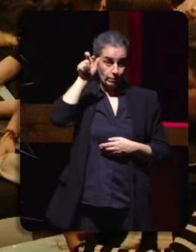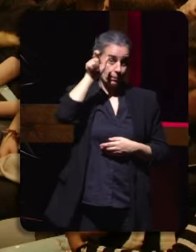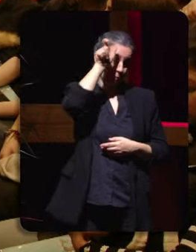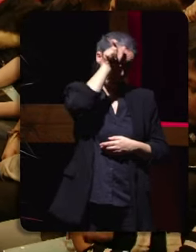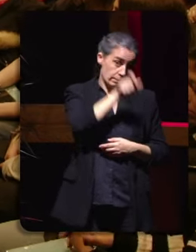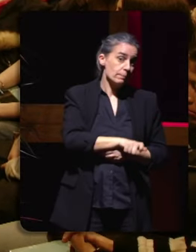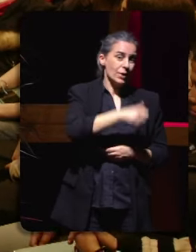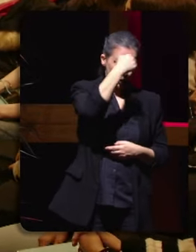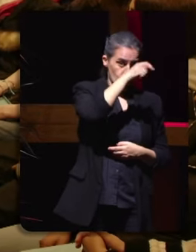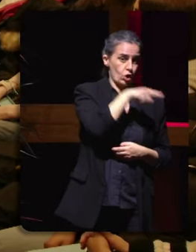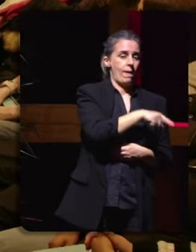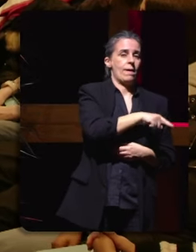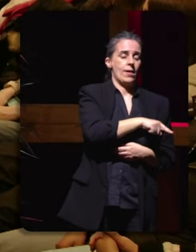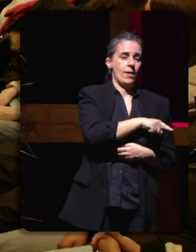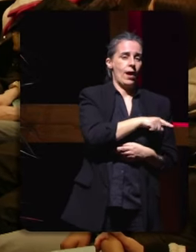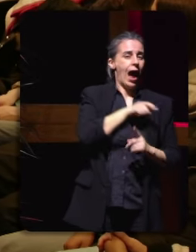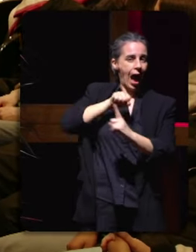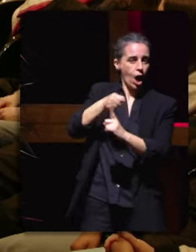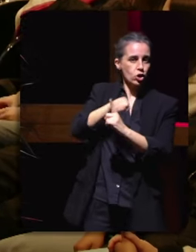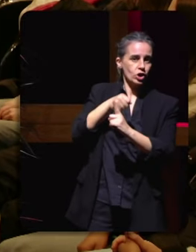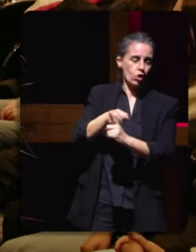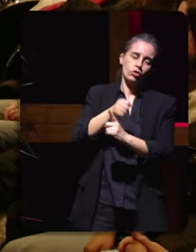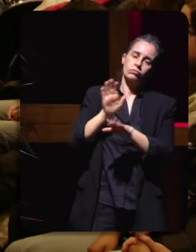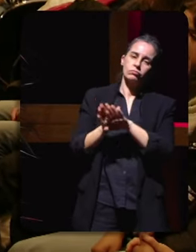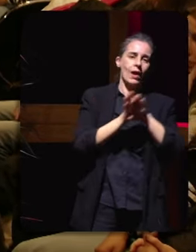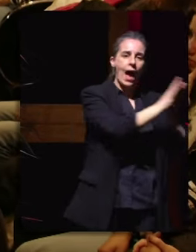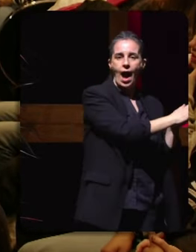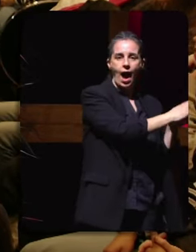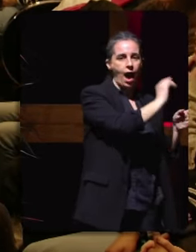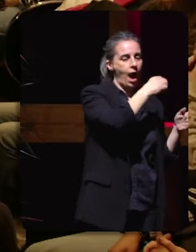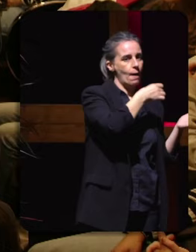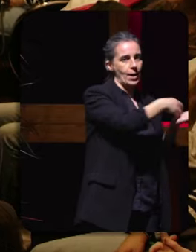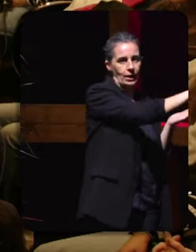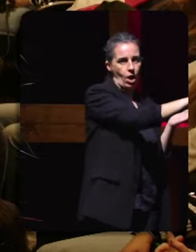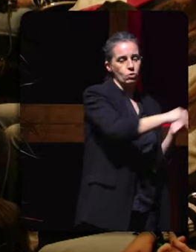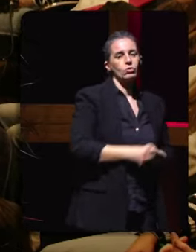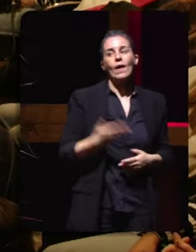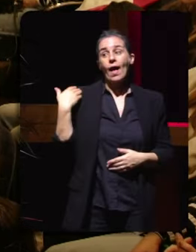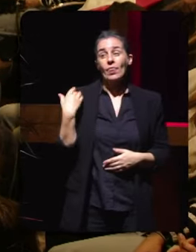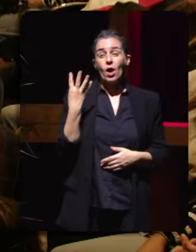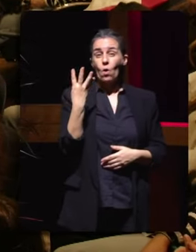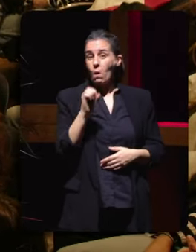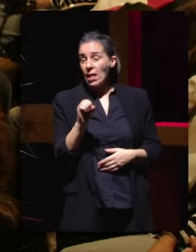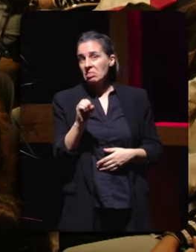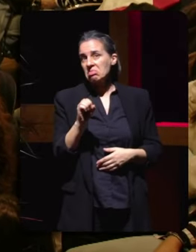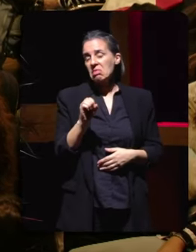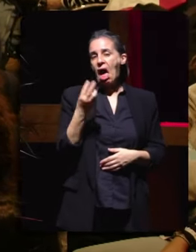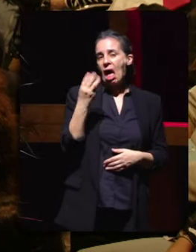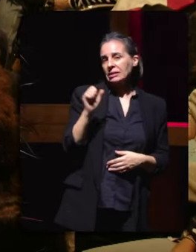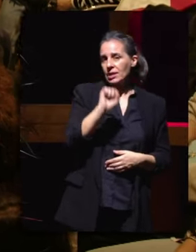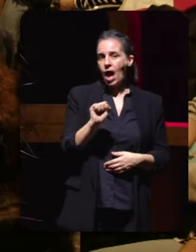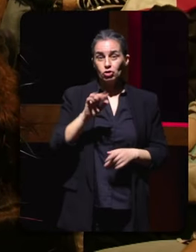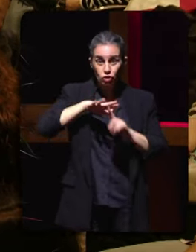o acosador neste caso foi apartado hai 40 anos ou hai 30 anos esa situación